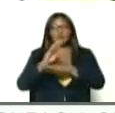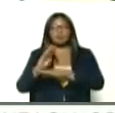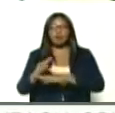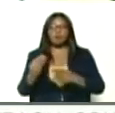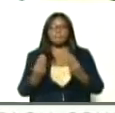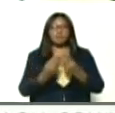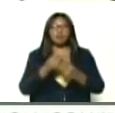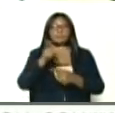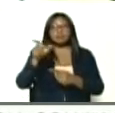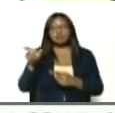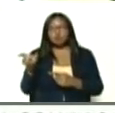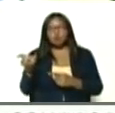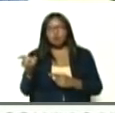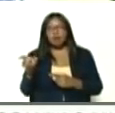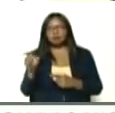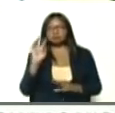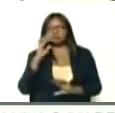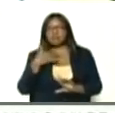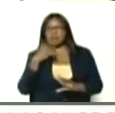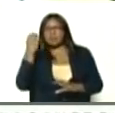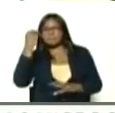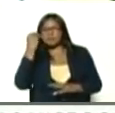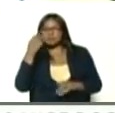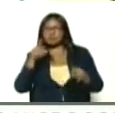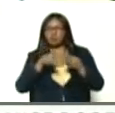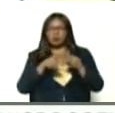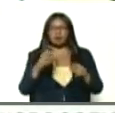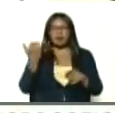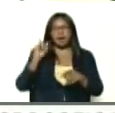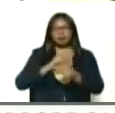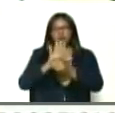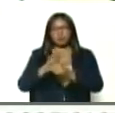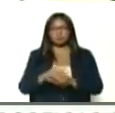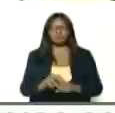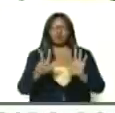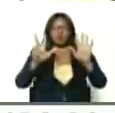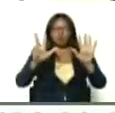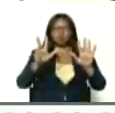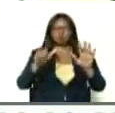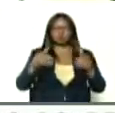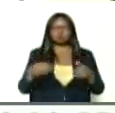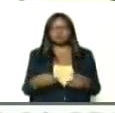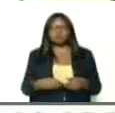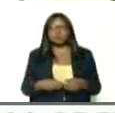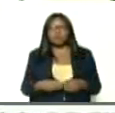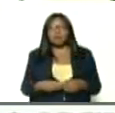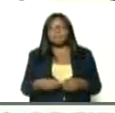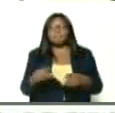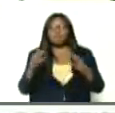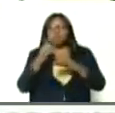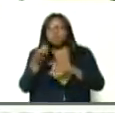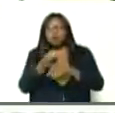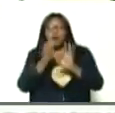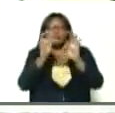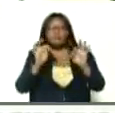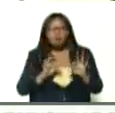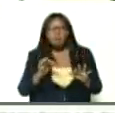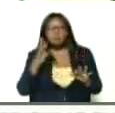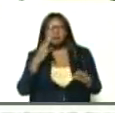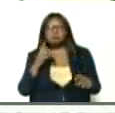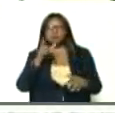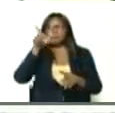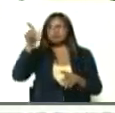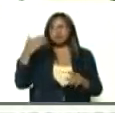acompañamiento, de todos los casos, sospechosos y confirmados, número 8, reforzar la investigación, de contactos, y cadenas de transmisión,